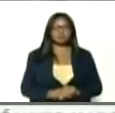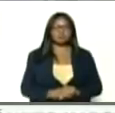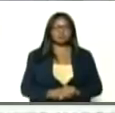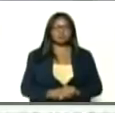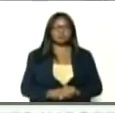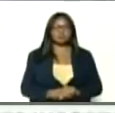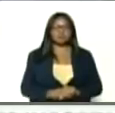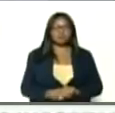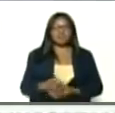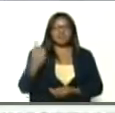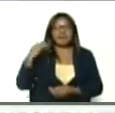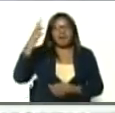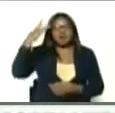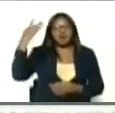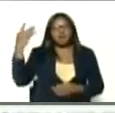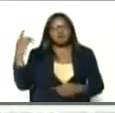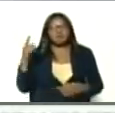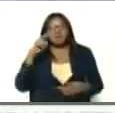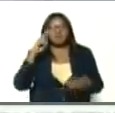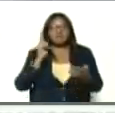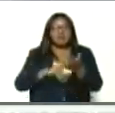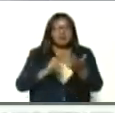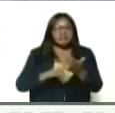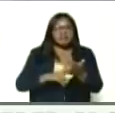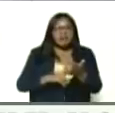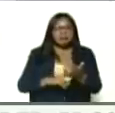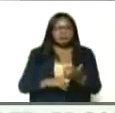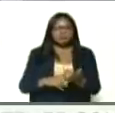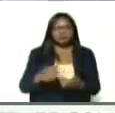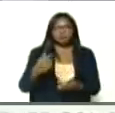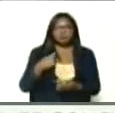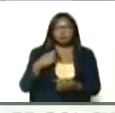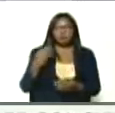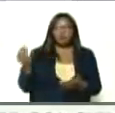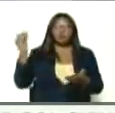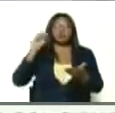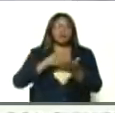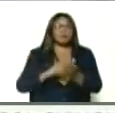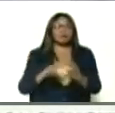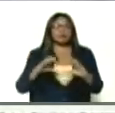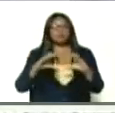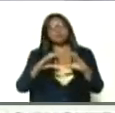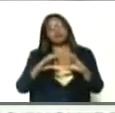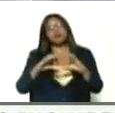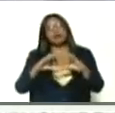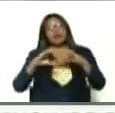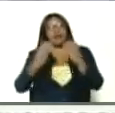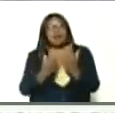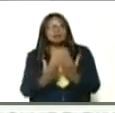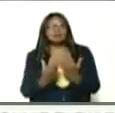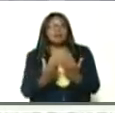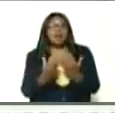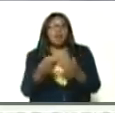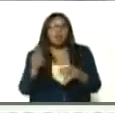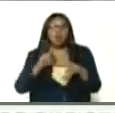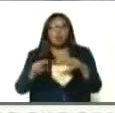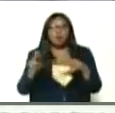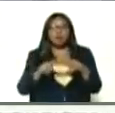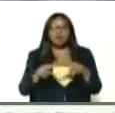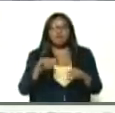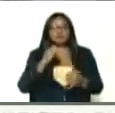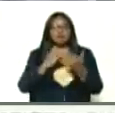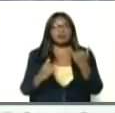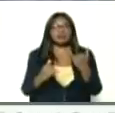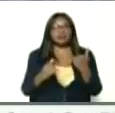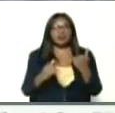tenía gran ilusión, yo quería que, los muchachos volvieran a clase, en este tercer trimestre, y termináramos el curso